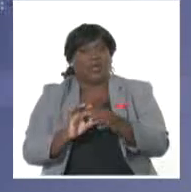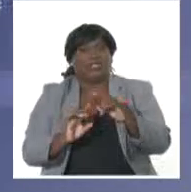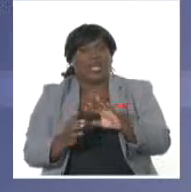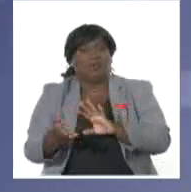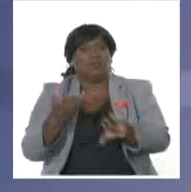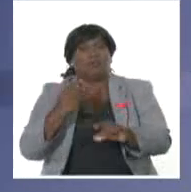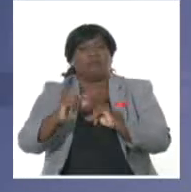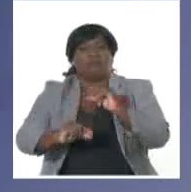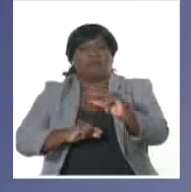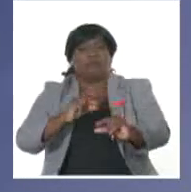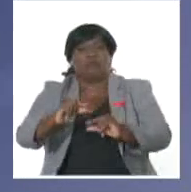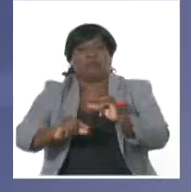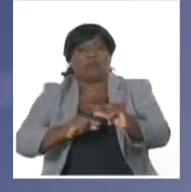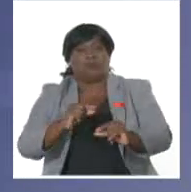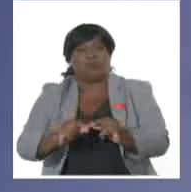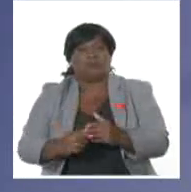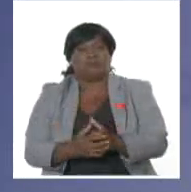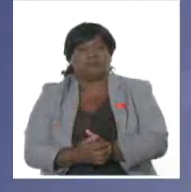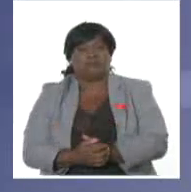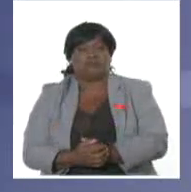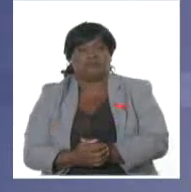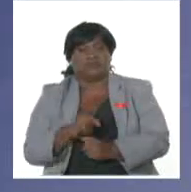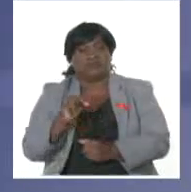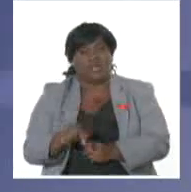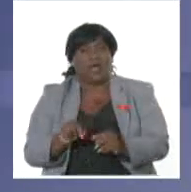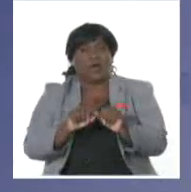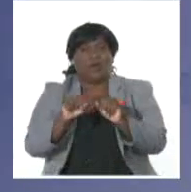de Oscar. Devuelvo la señal al estudio y para todos les deseo muy buenas.